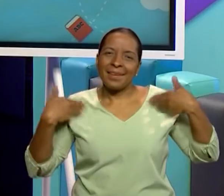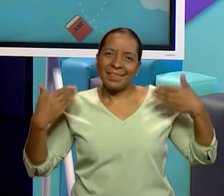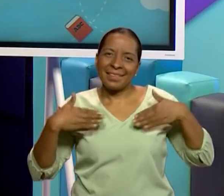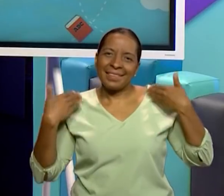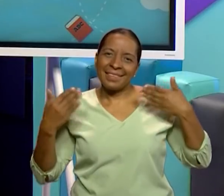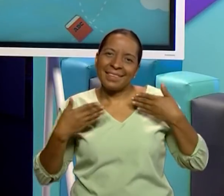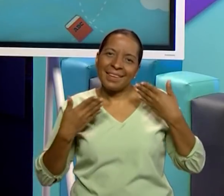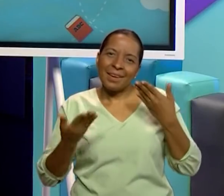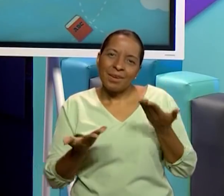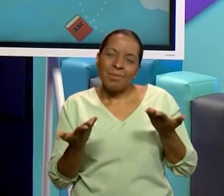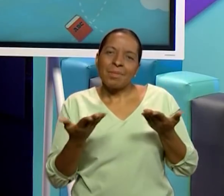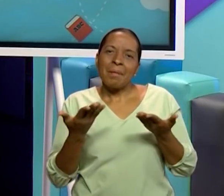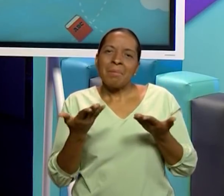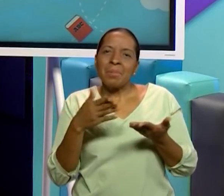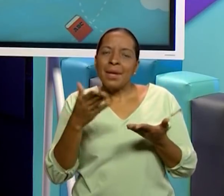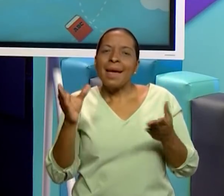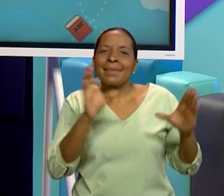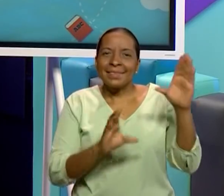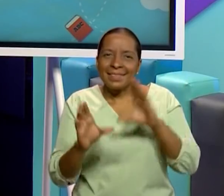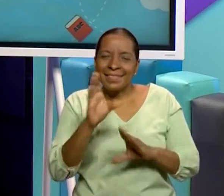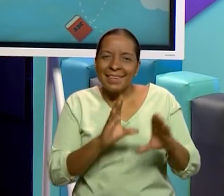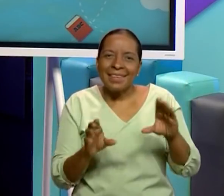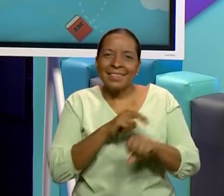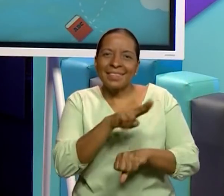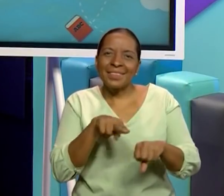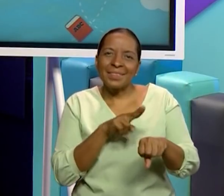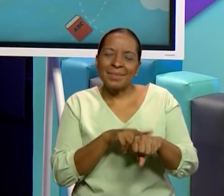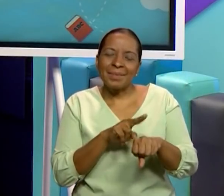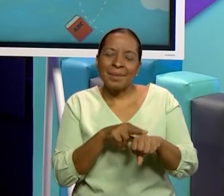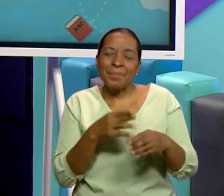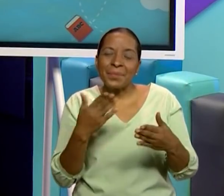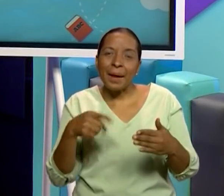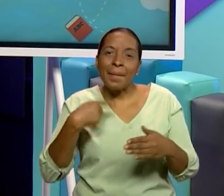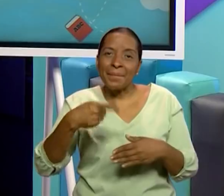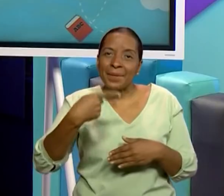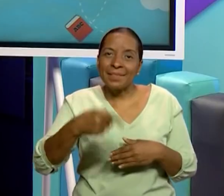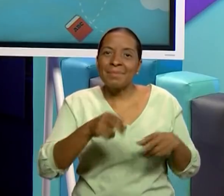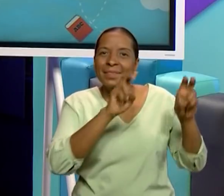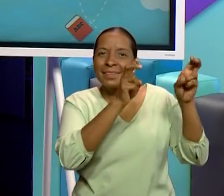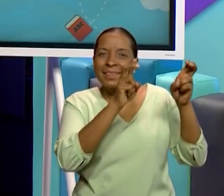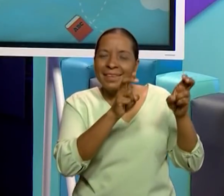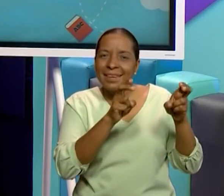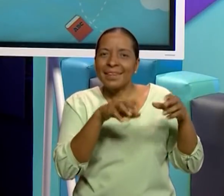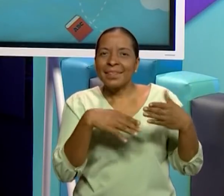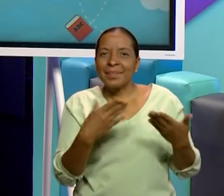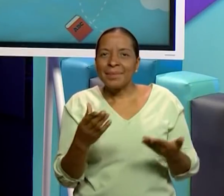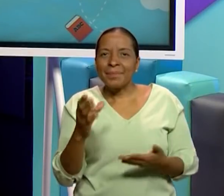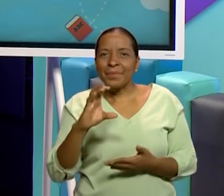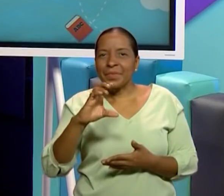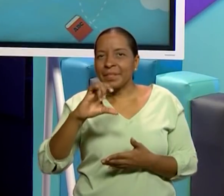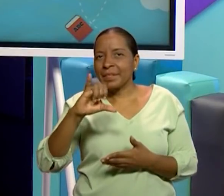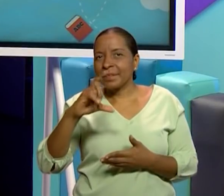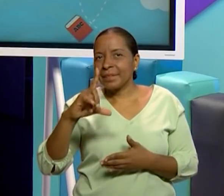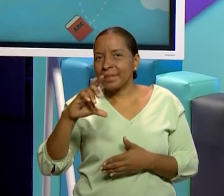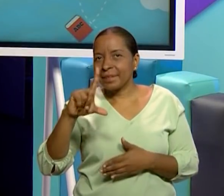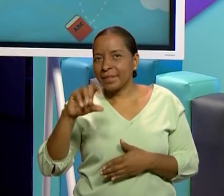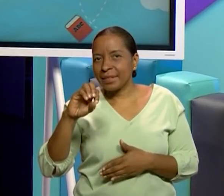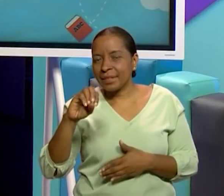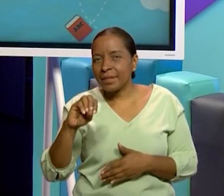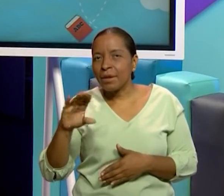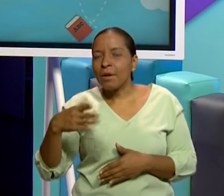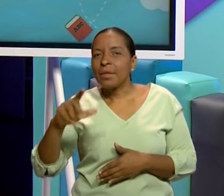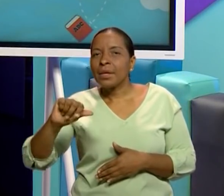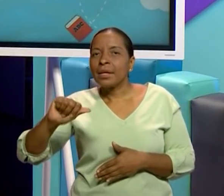contigo una aventura más en ciencias. Y nos preparamos para el siguiente tema, el ciclo del agua. El agua, sus efectos